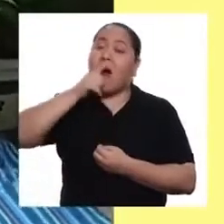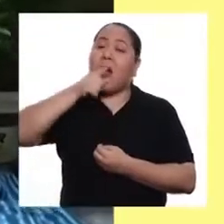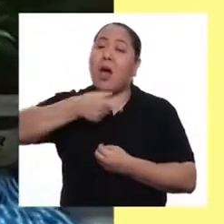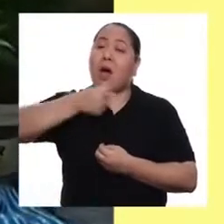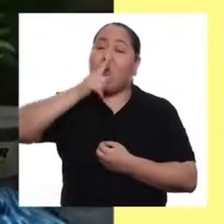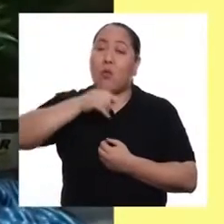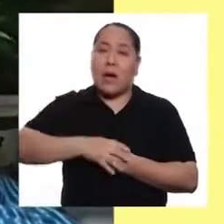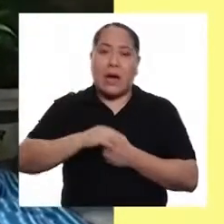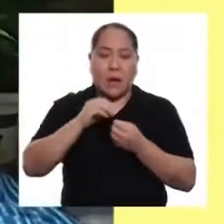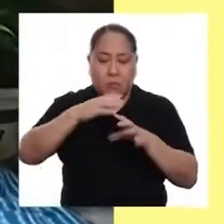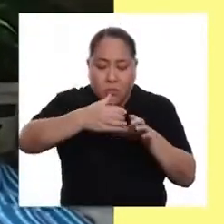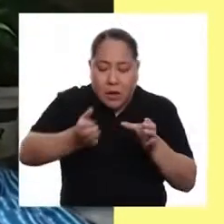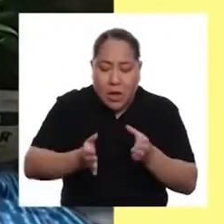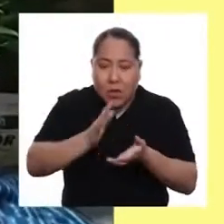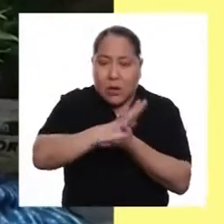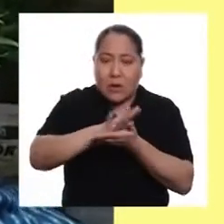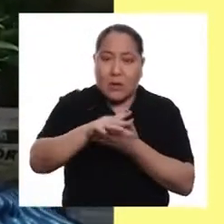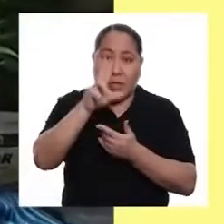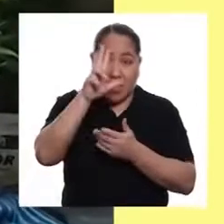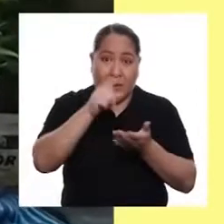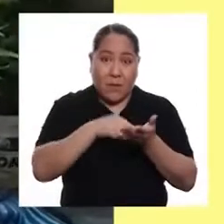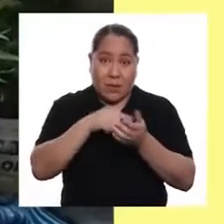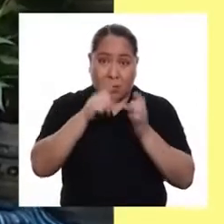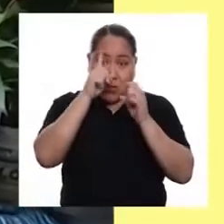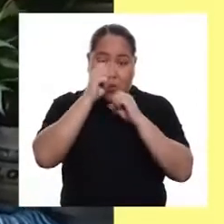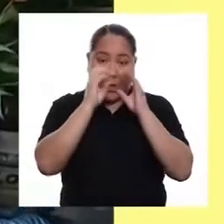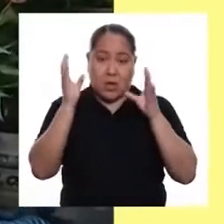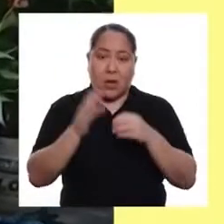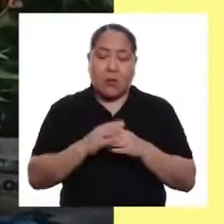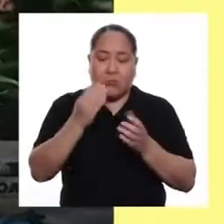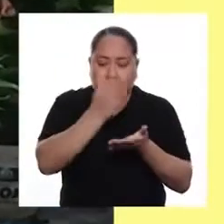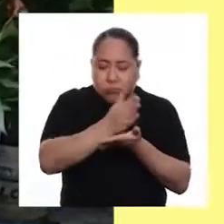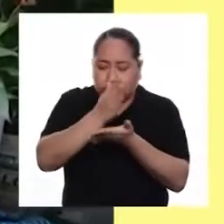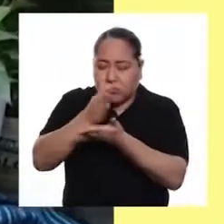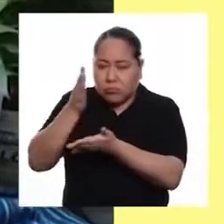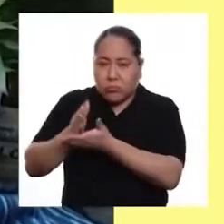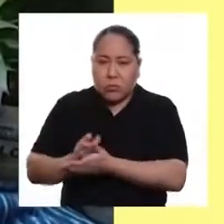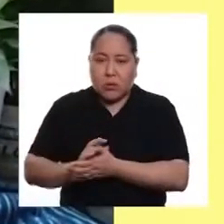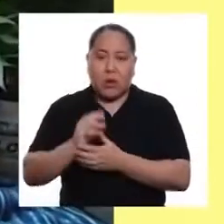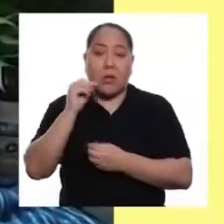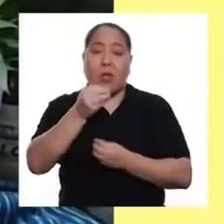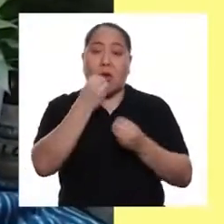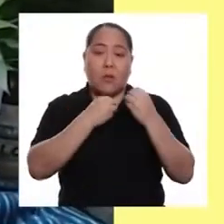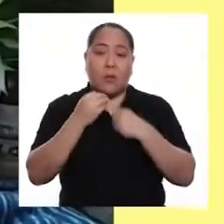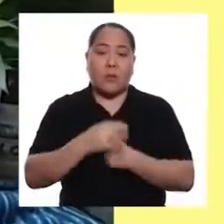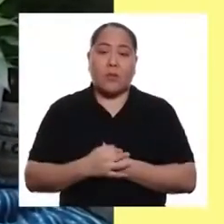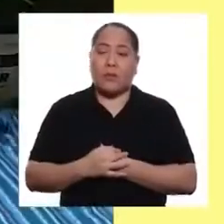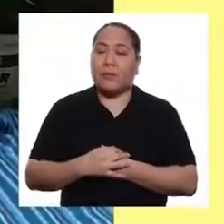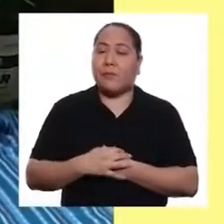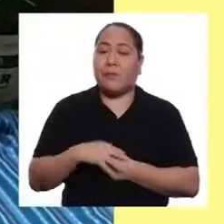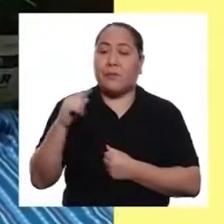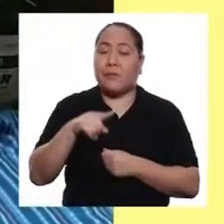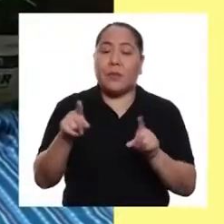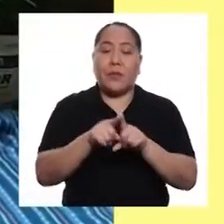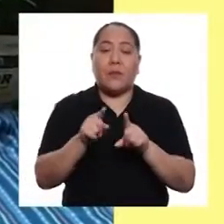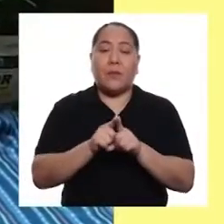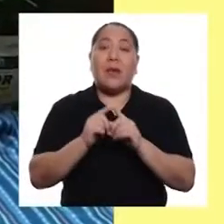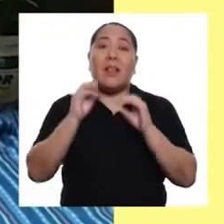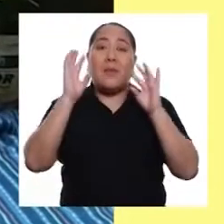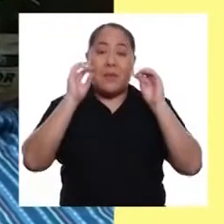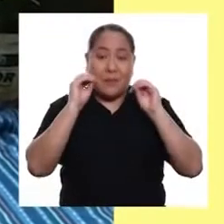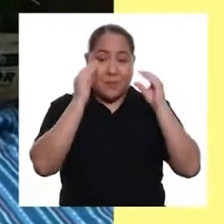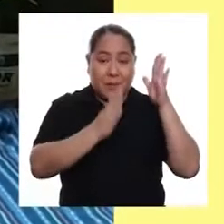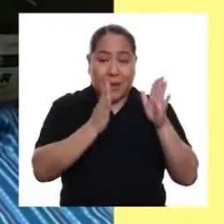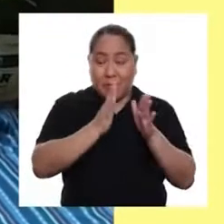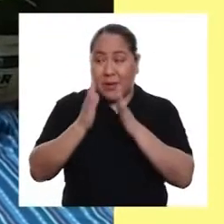y agua en platos limpios tres veces al día, midiendo su ración de comida. En su familia hicimos